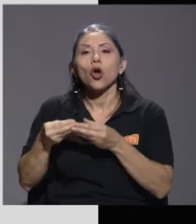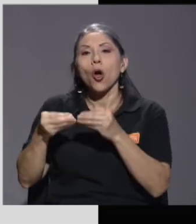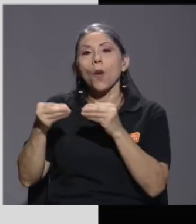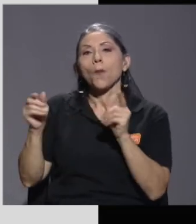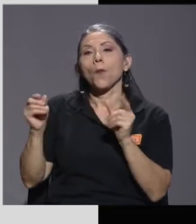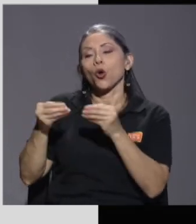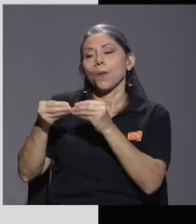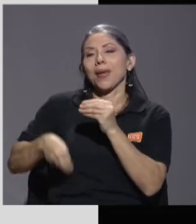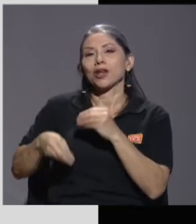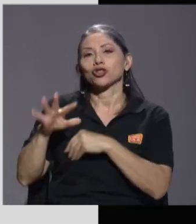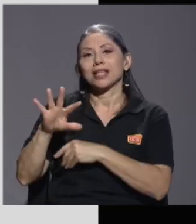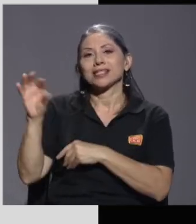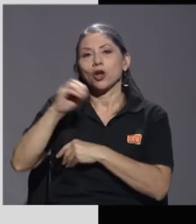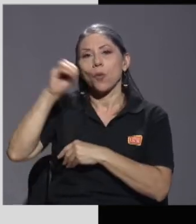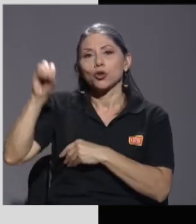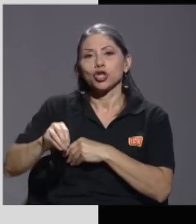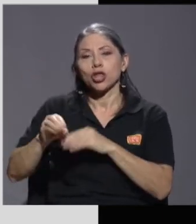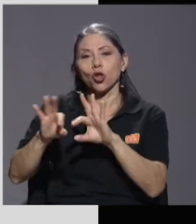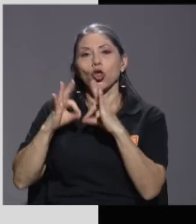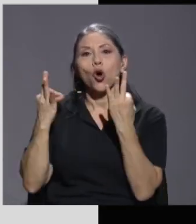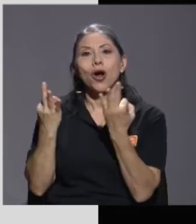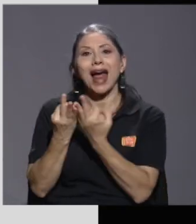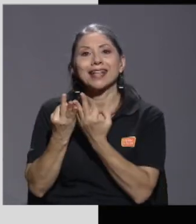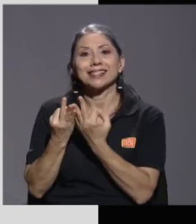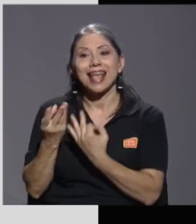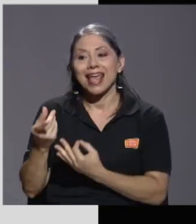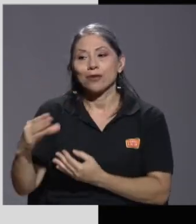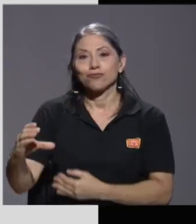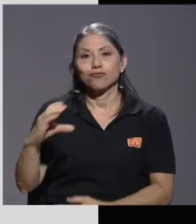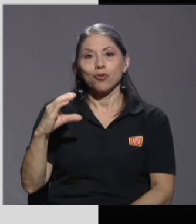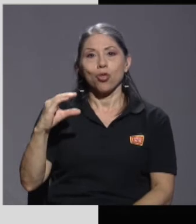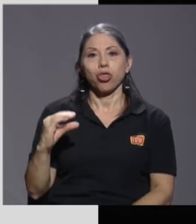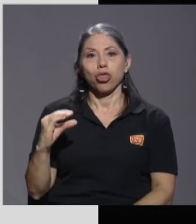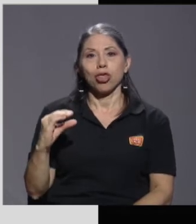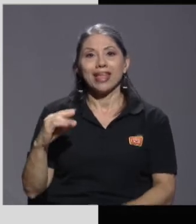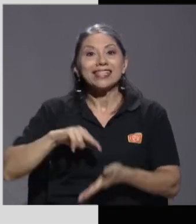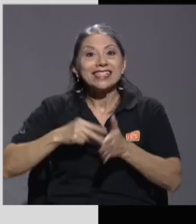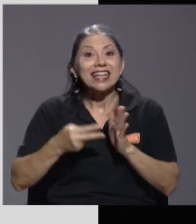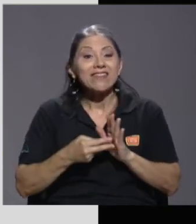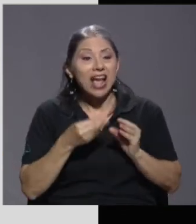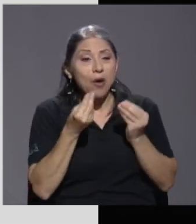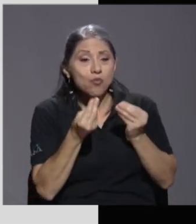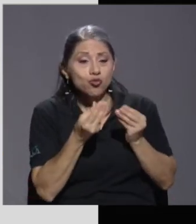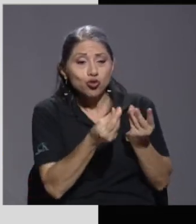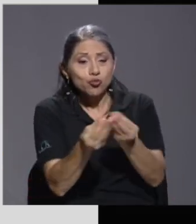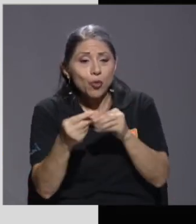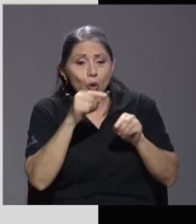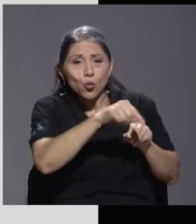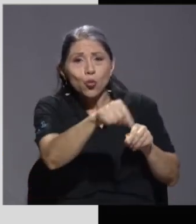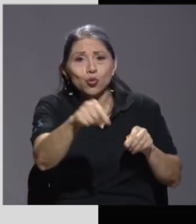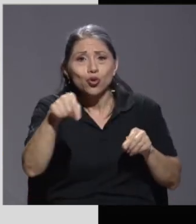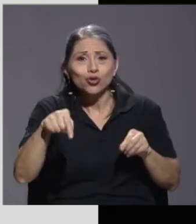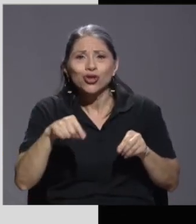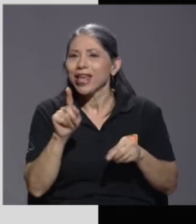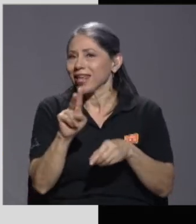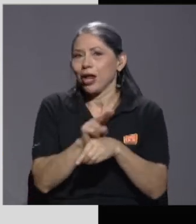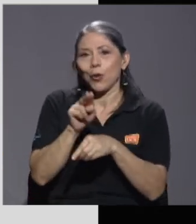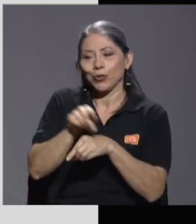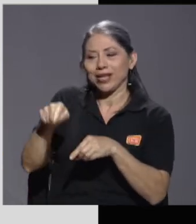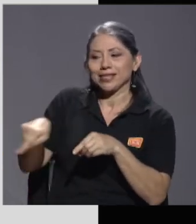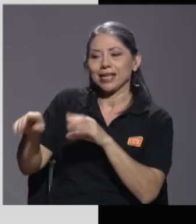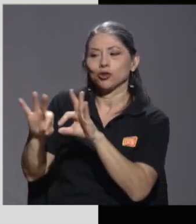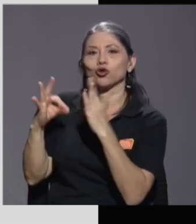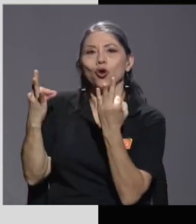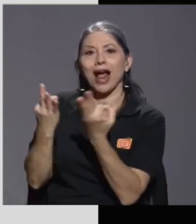5% de los hogares de menores ingresos. Es decir, hay una gran cantidad de productos que no se focalizan en los hogares de menores ingresos.